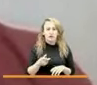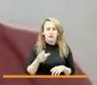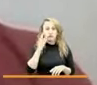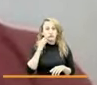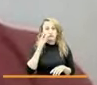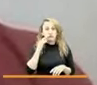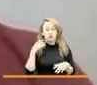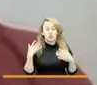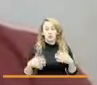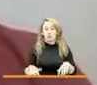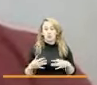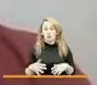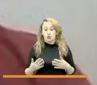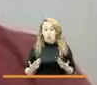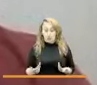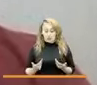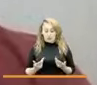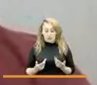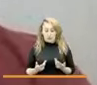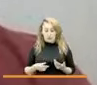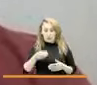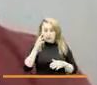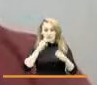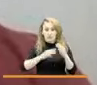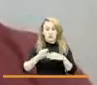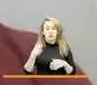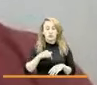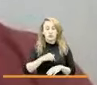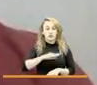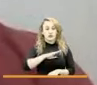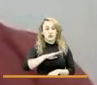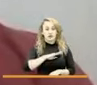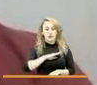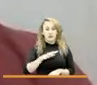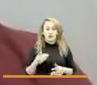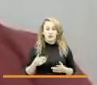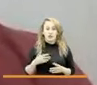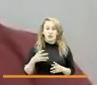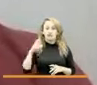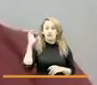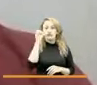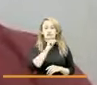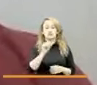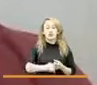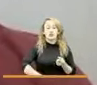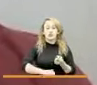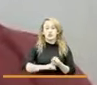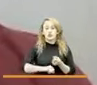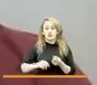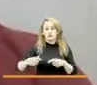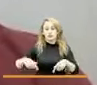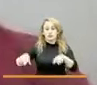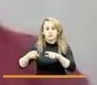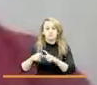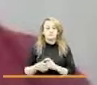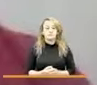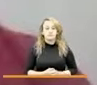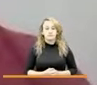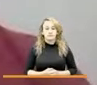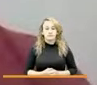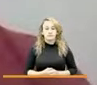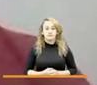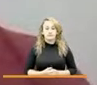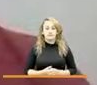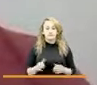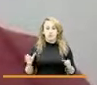pues dentro de las misiones que tenemos como alcaldía hemos encontrado el apoyo en ustedes como unidad